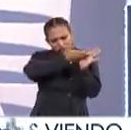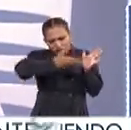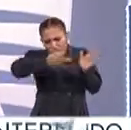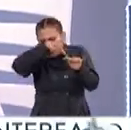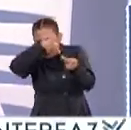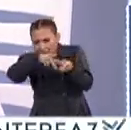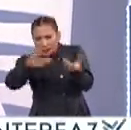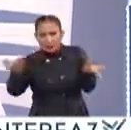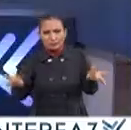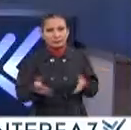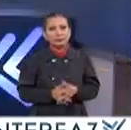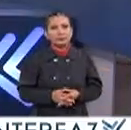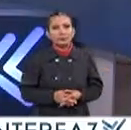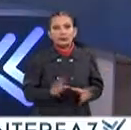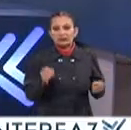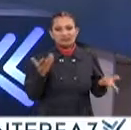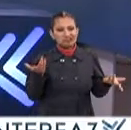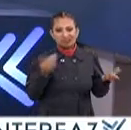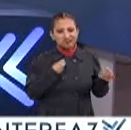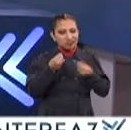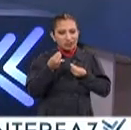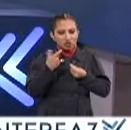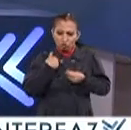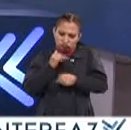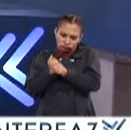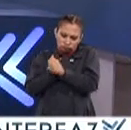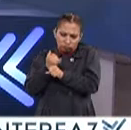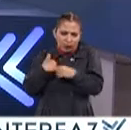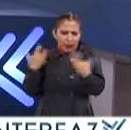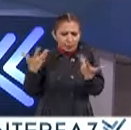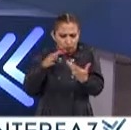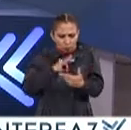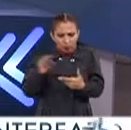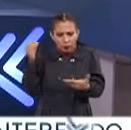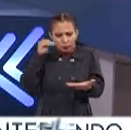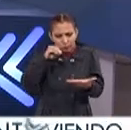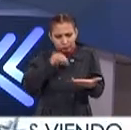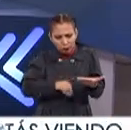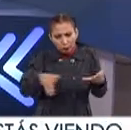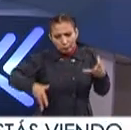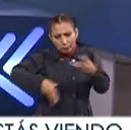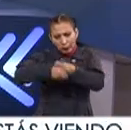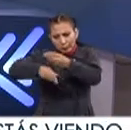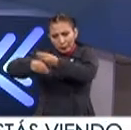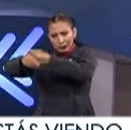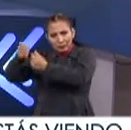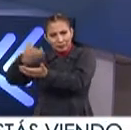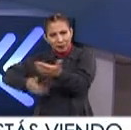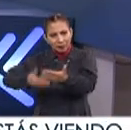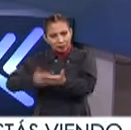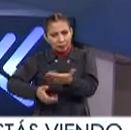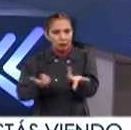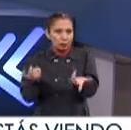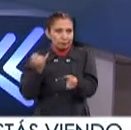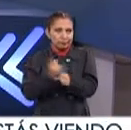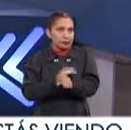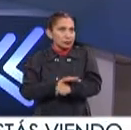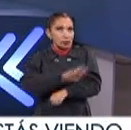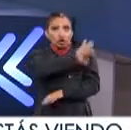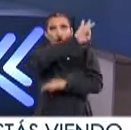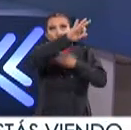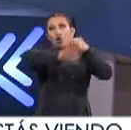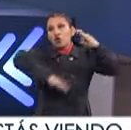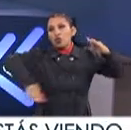perfecta Y explicármelo Y no me lo daban Pues me puse a investigar Y dije yo puedo Yo puedo completar Justamente esa parte Claro imposible De ser